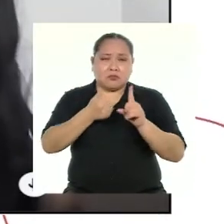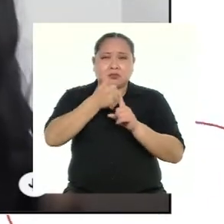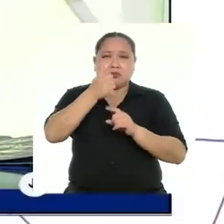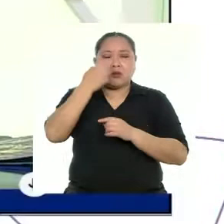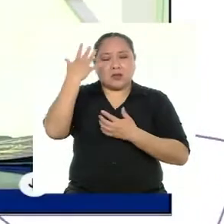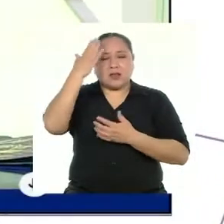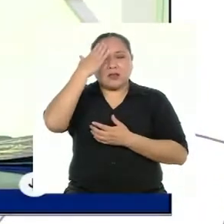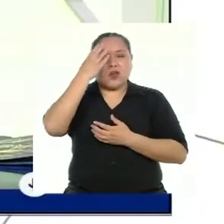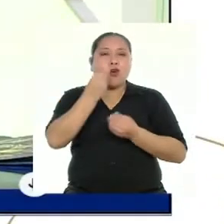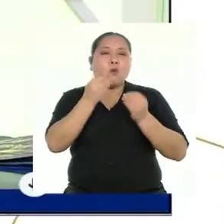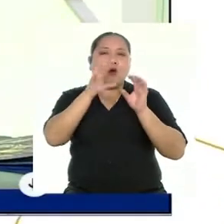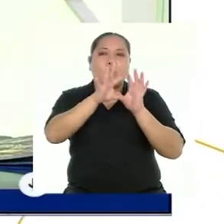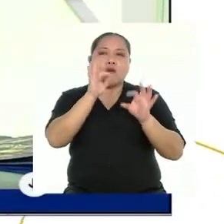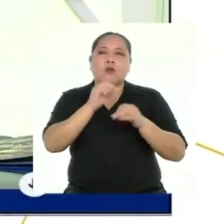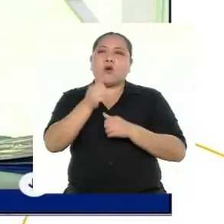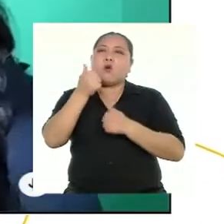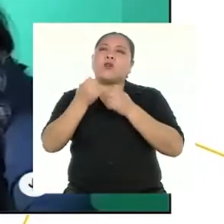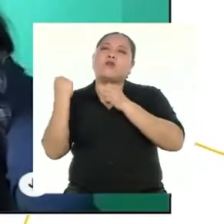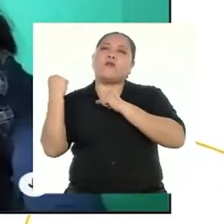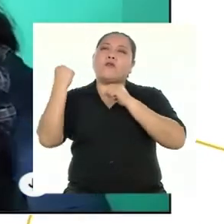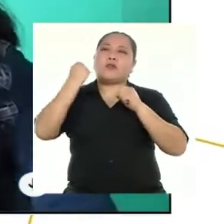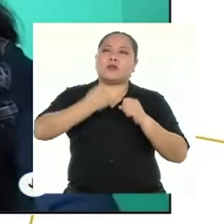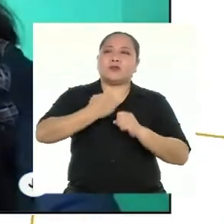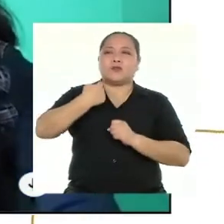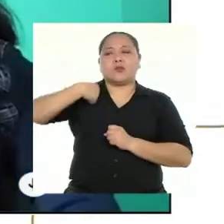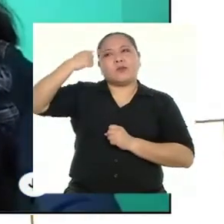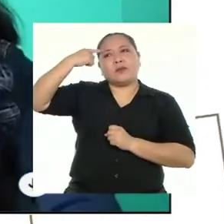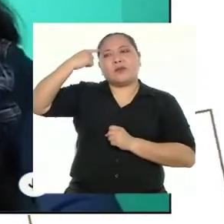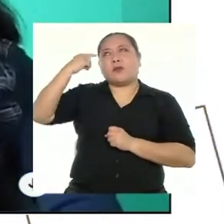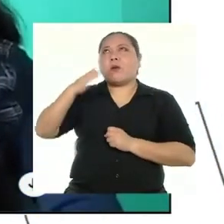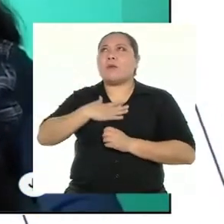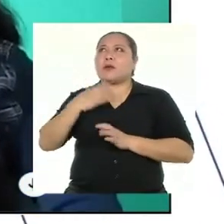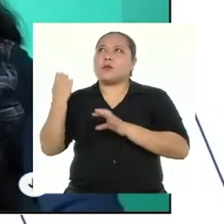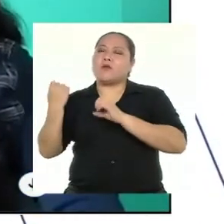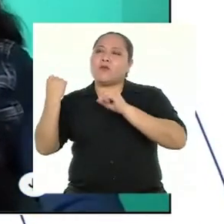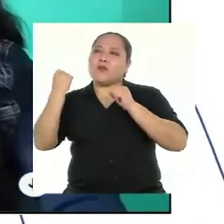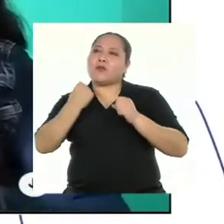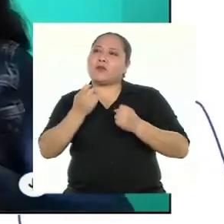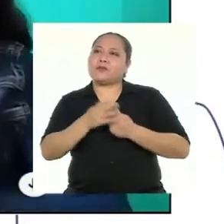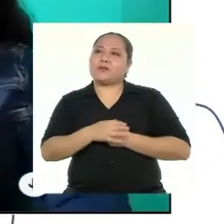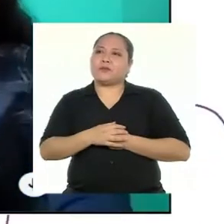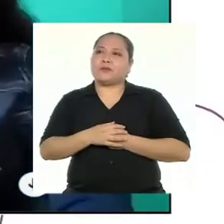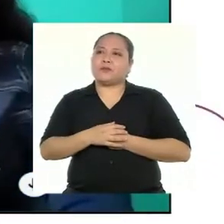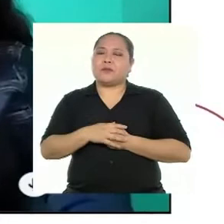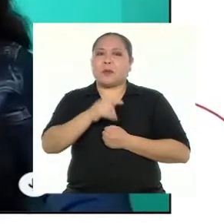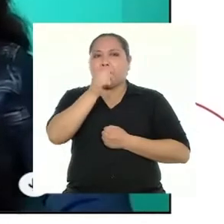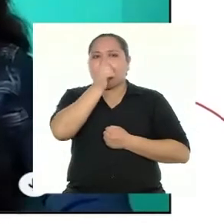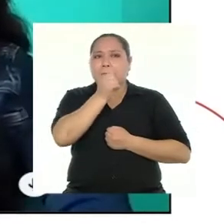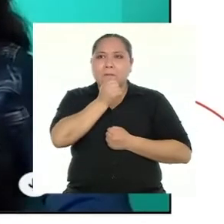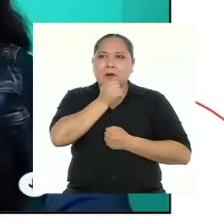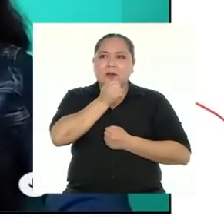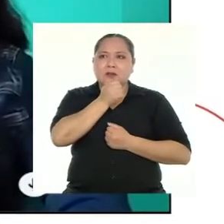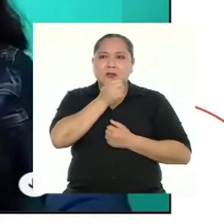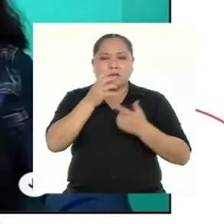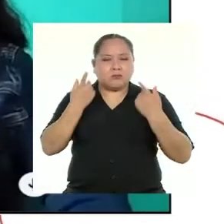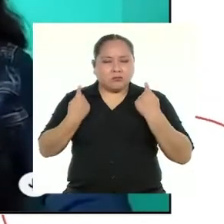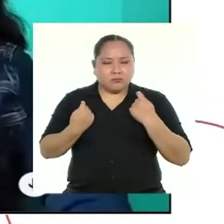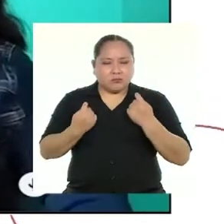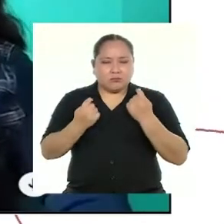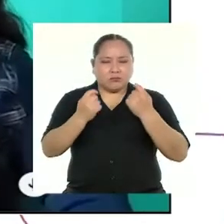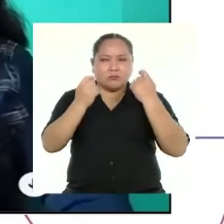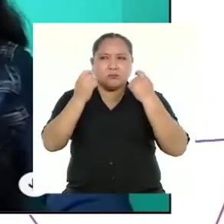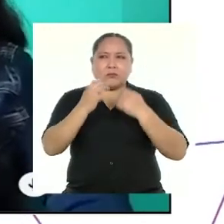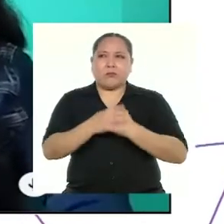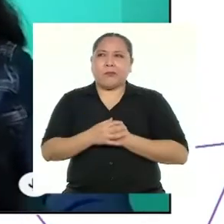calcularlos. ¿Cuáles son tus fortalezas? Yo considero que mis fortalezas son la paciencia, la dedicación